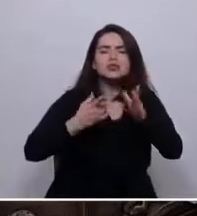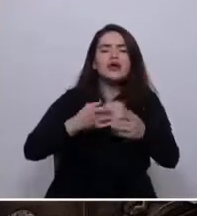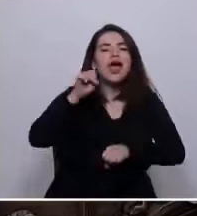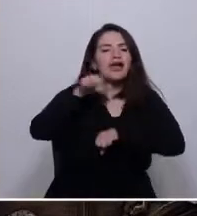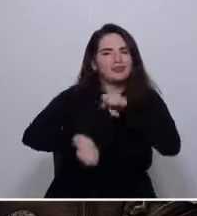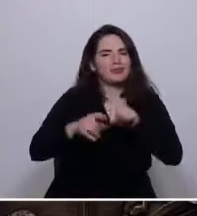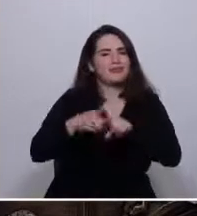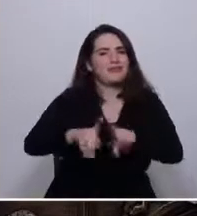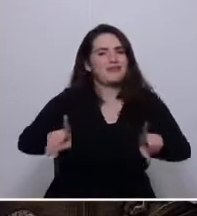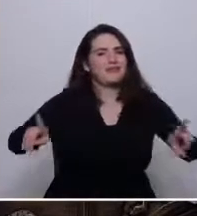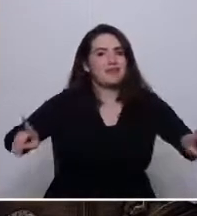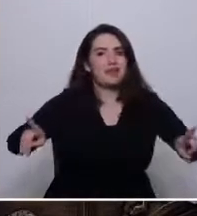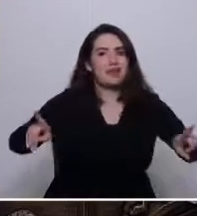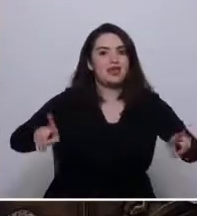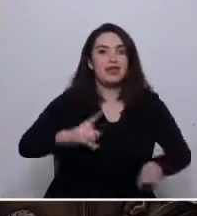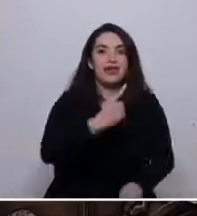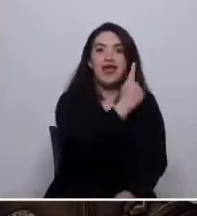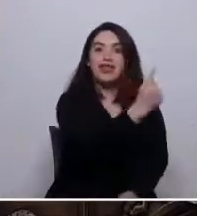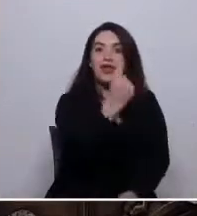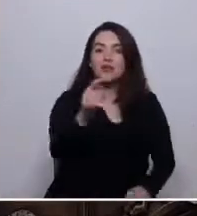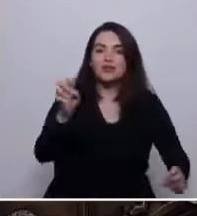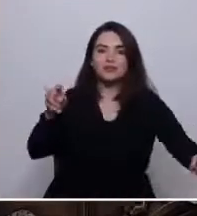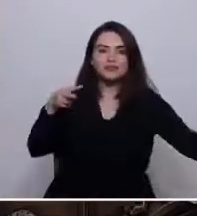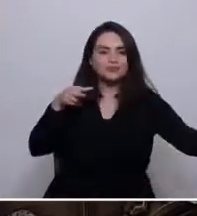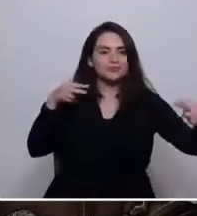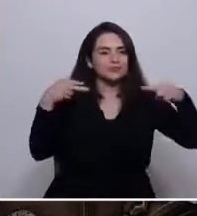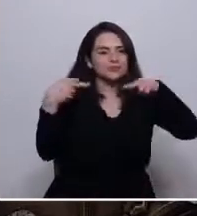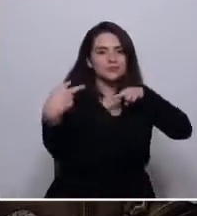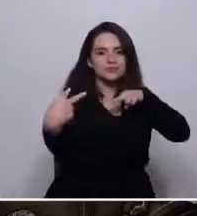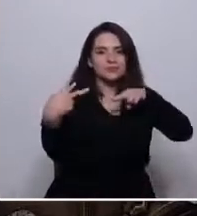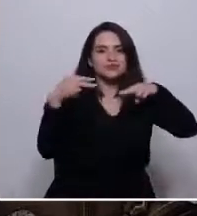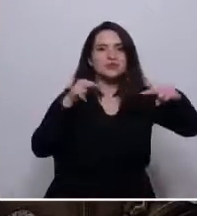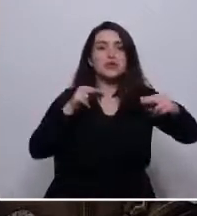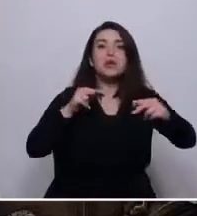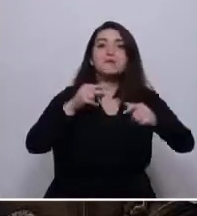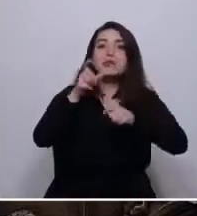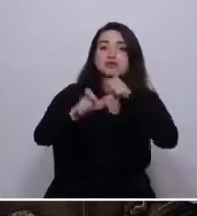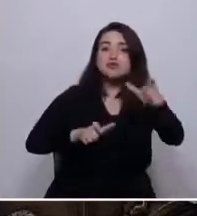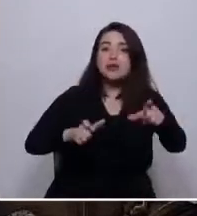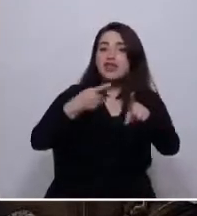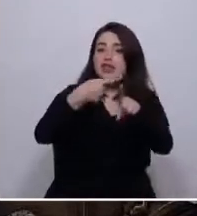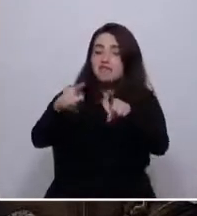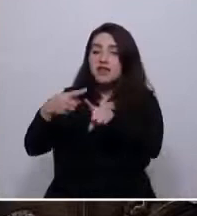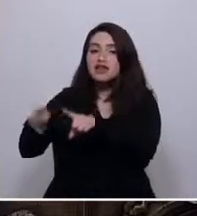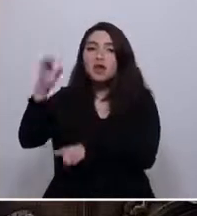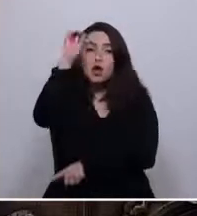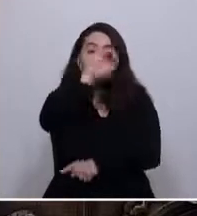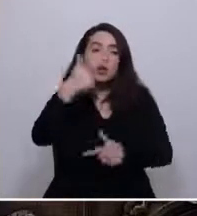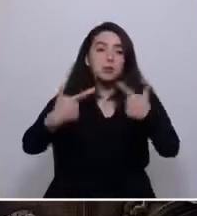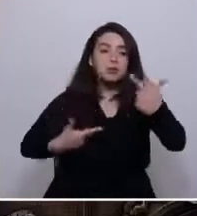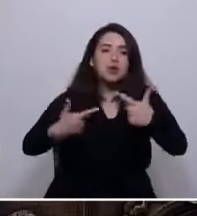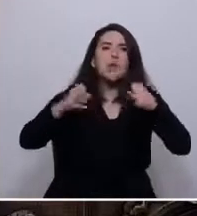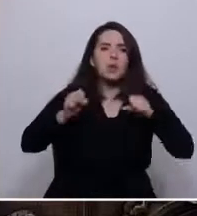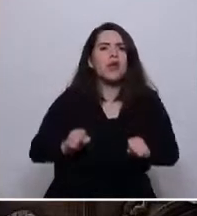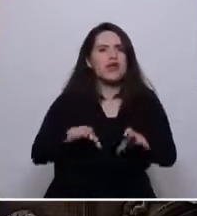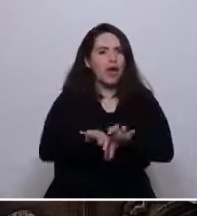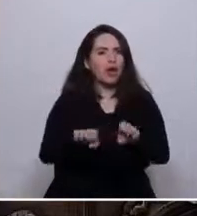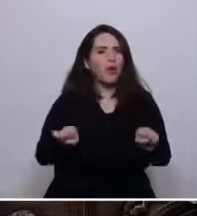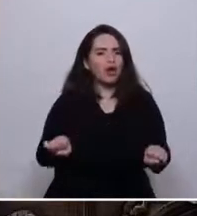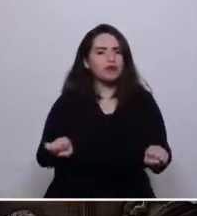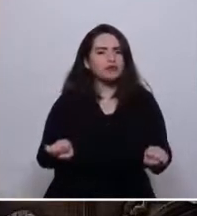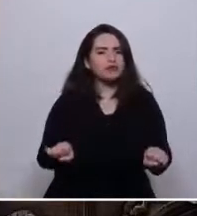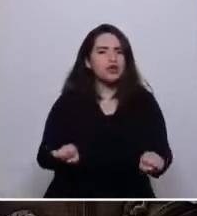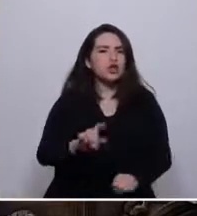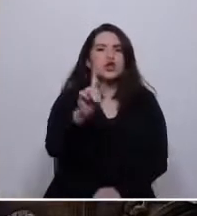miremos unos a otros como oponentes políticos con quienes ponerse de acuerdo y no